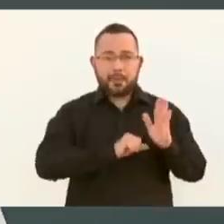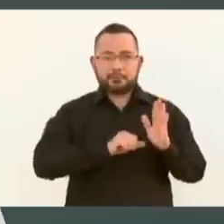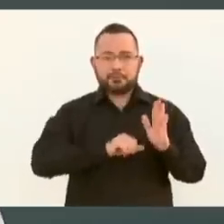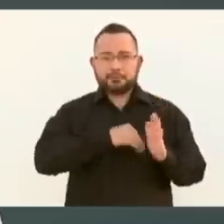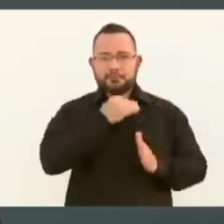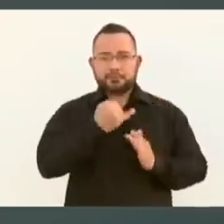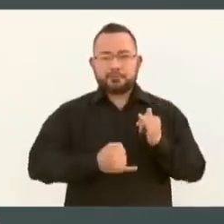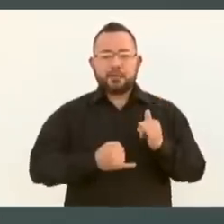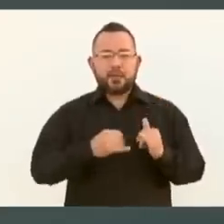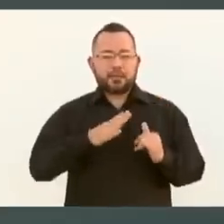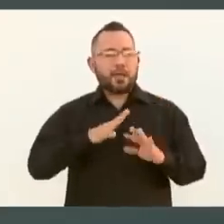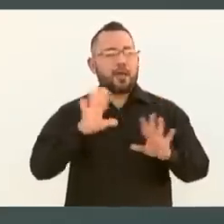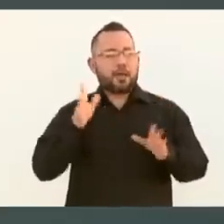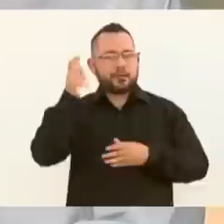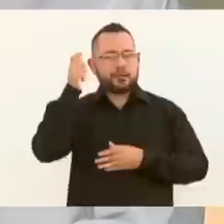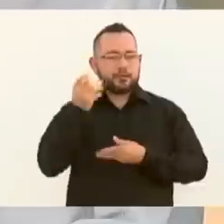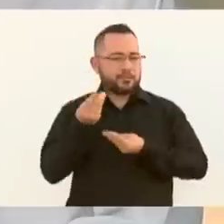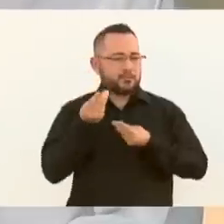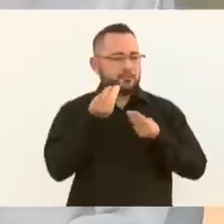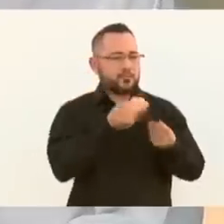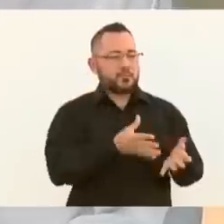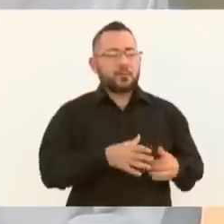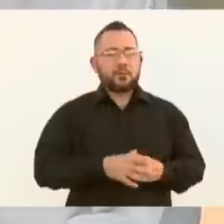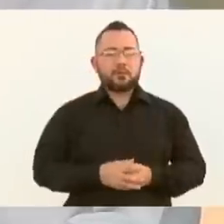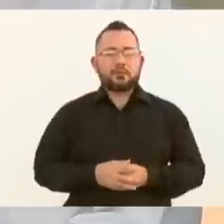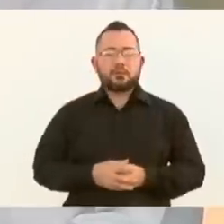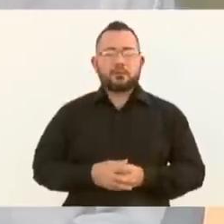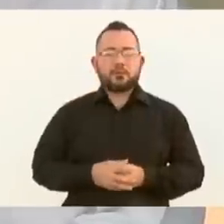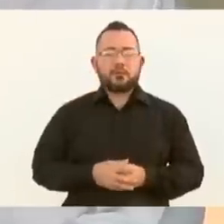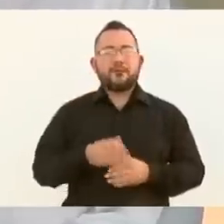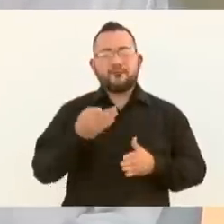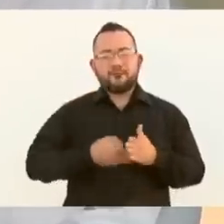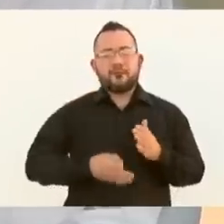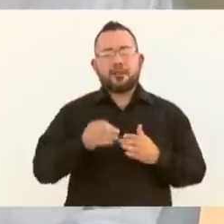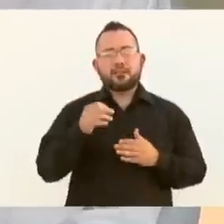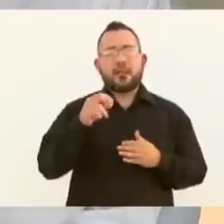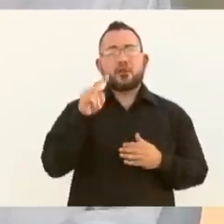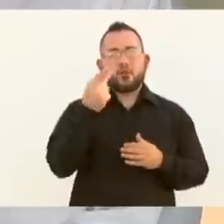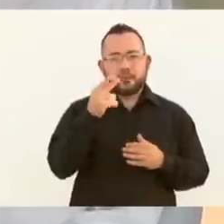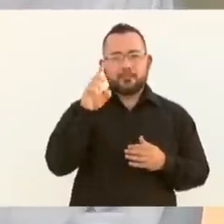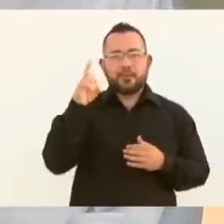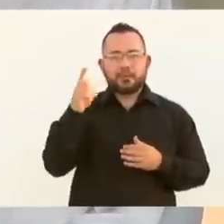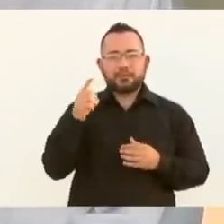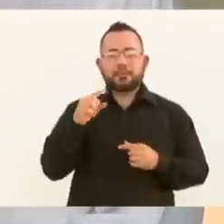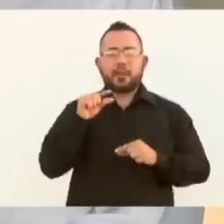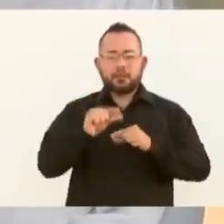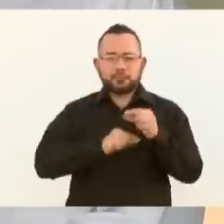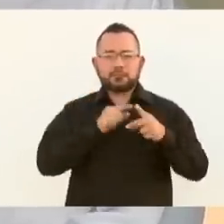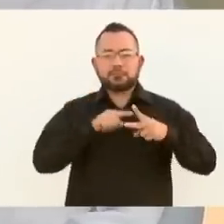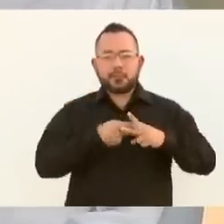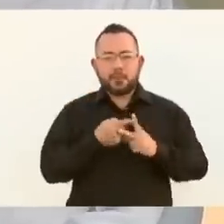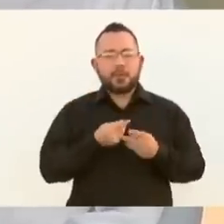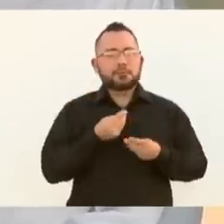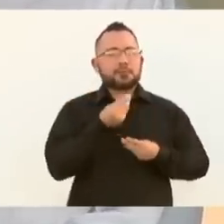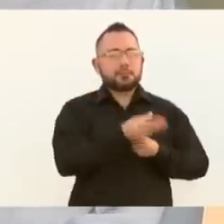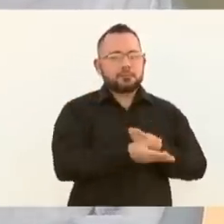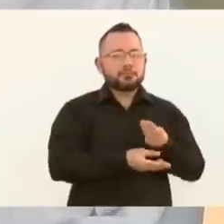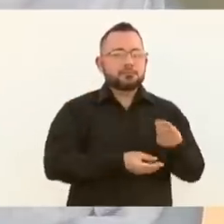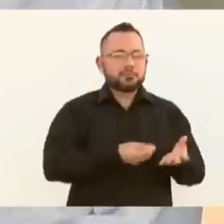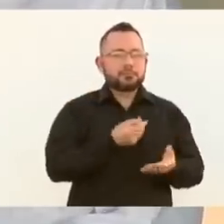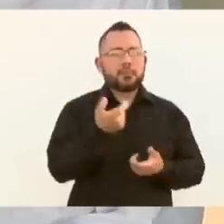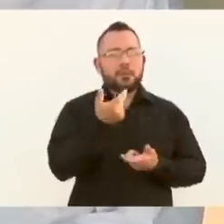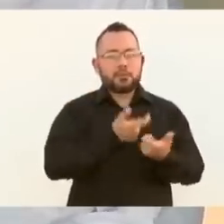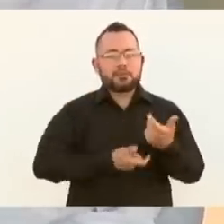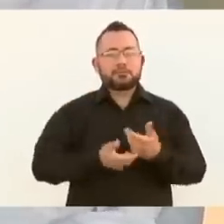pensión. Solo está pendiente noviembre y diciembre y ya vamos a empezar a entregarles ese